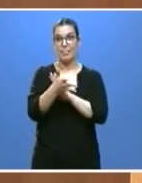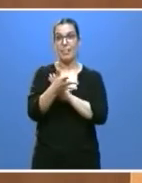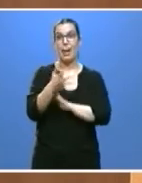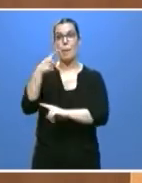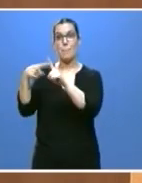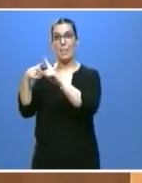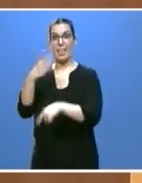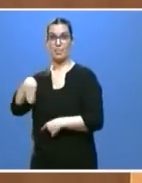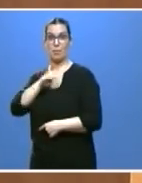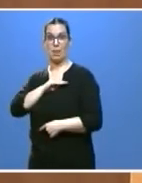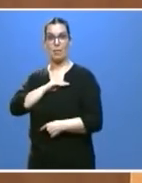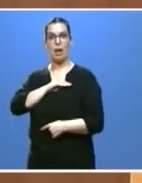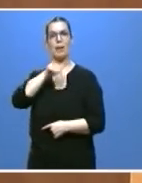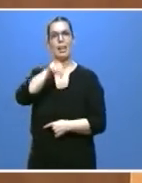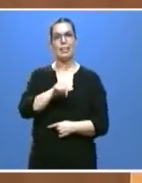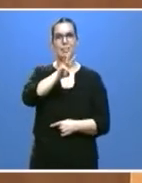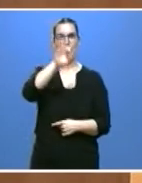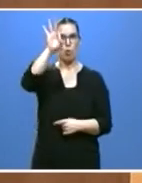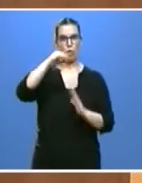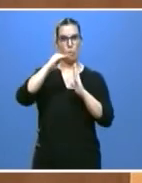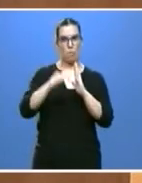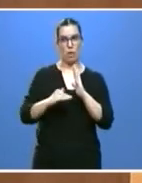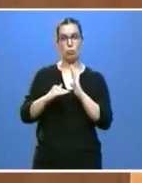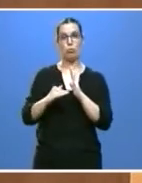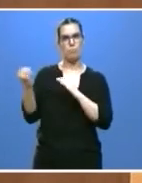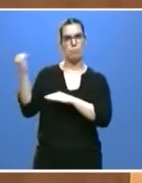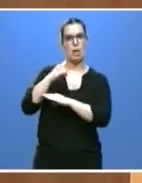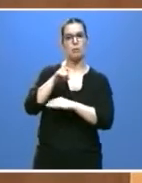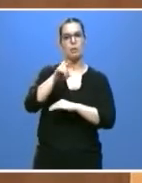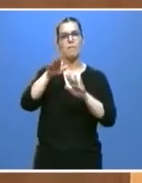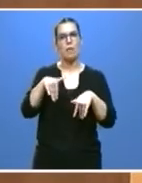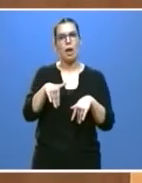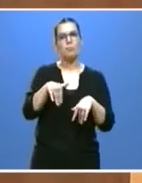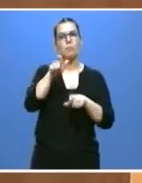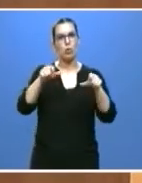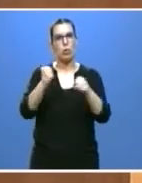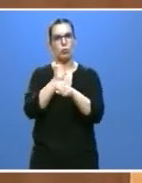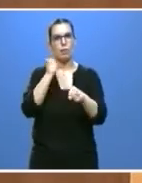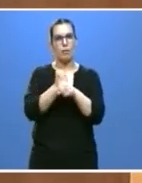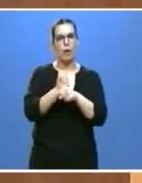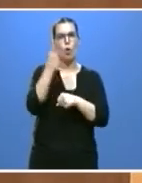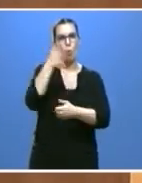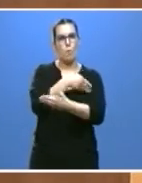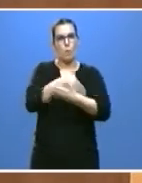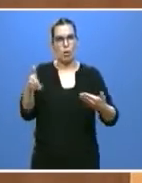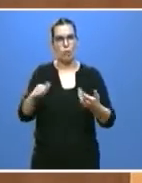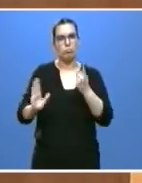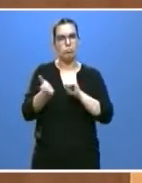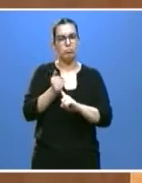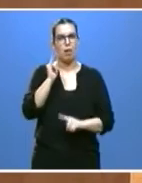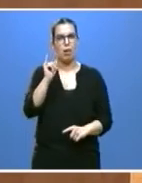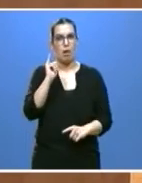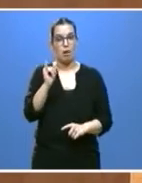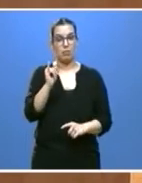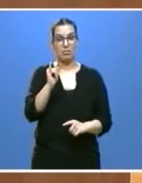media nacional. Y llegamos a superar el millón de ocupados. Estos son los datos de aquel momento. Es verdad